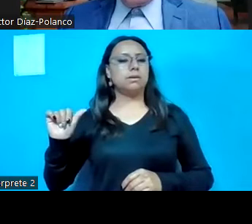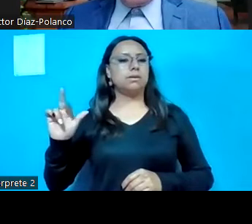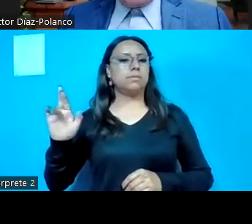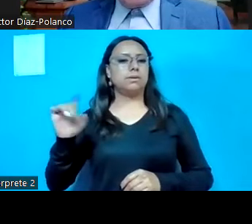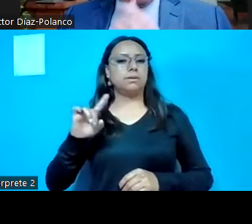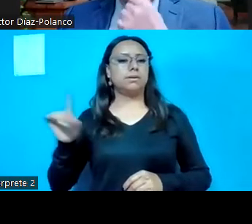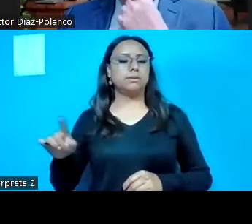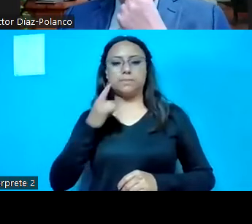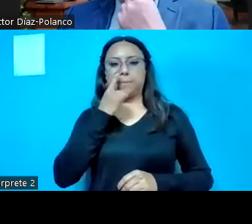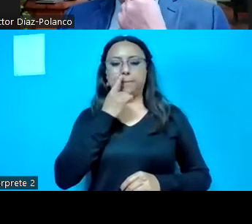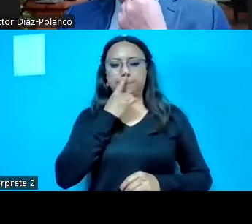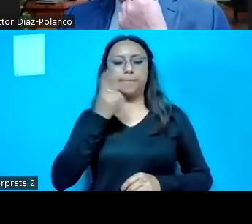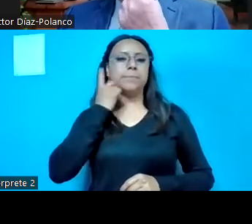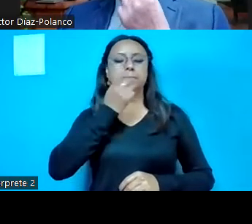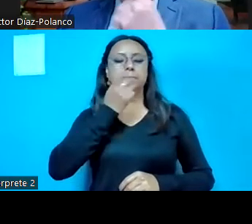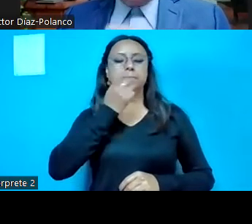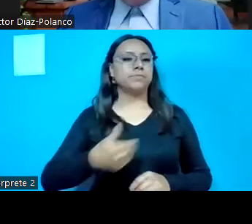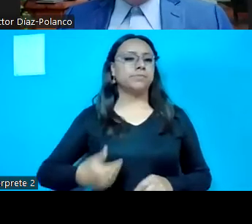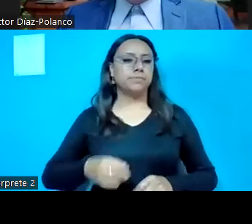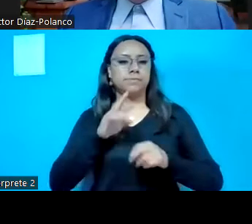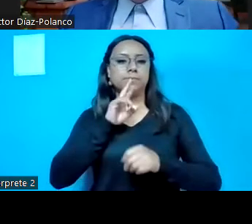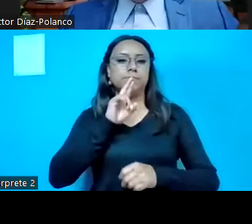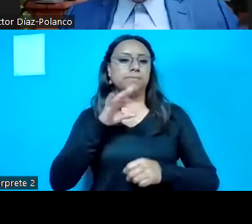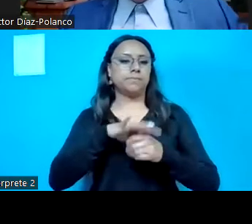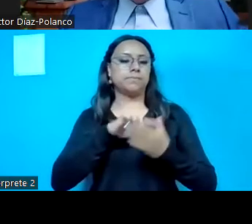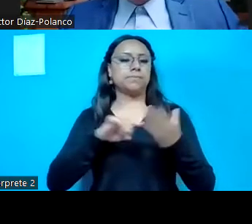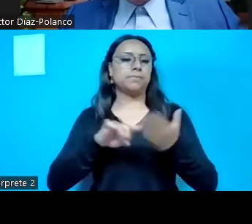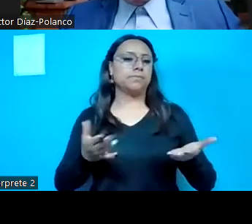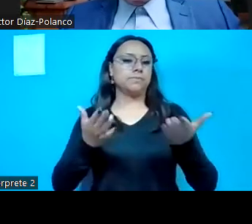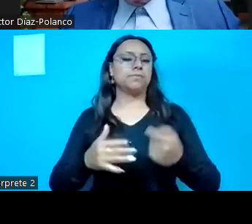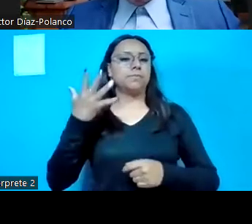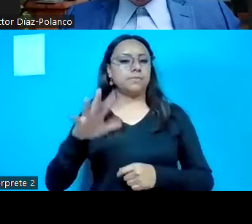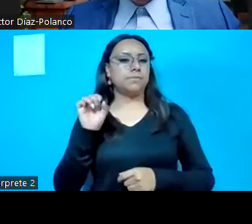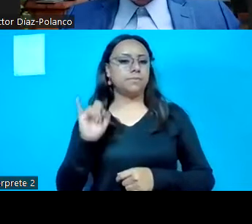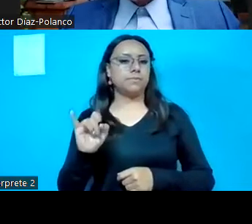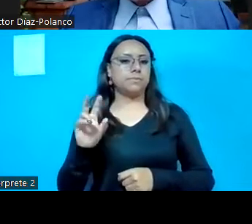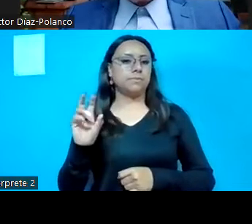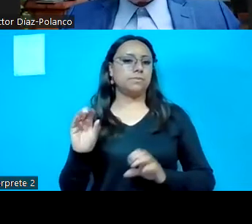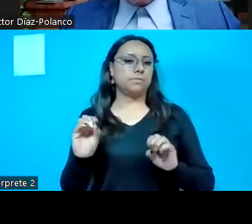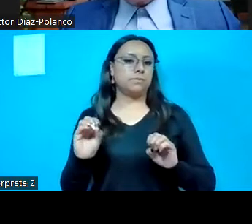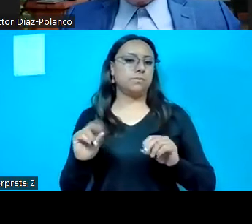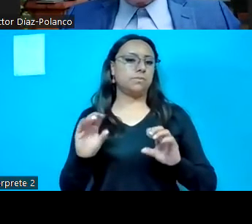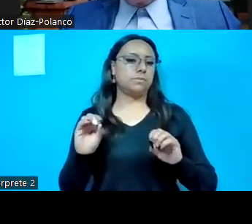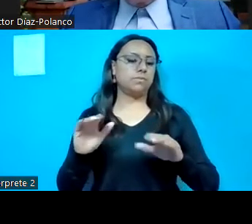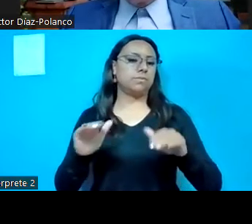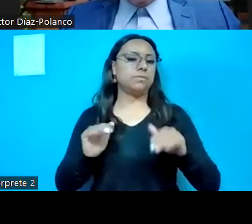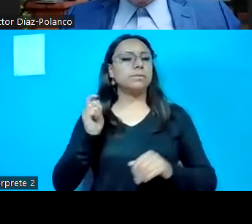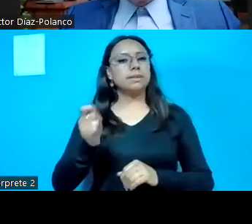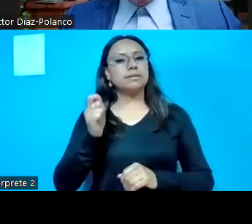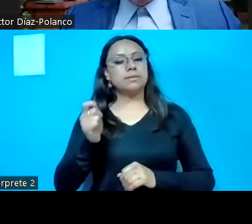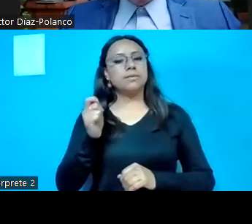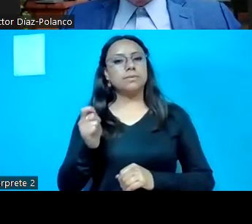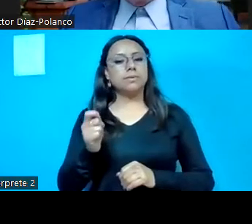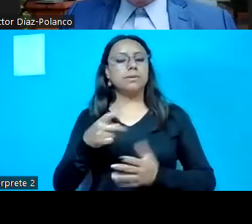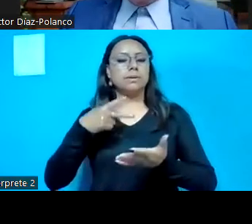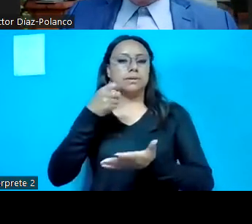Diputado presidente, el resultado de la votación es el siguiente. Diez votos a favor, cero en contra, cero abstenciones. En consecuencia, se